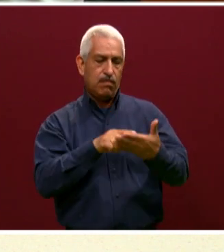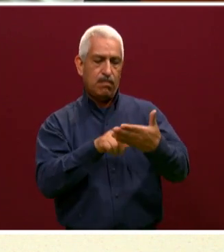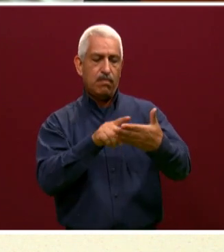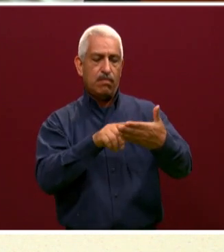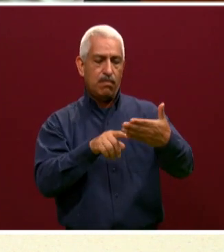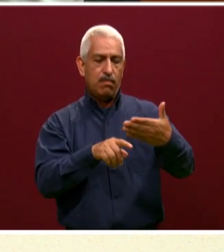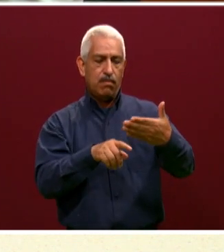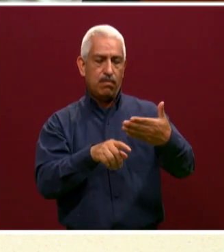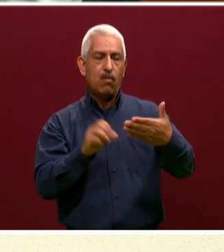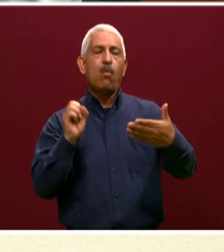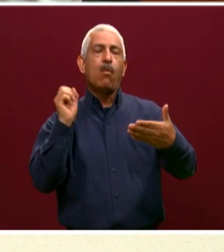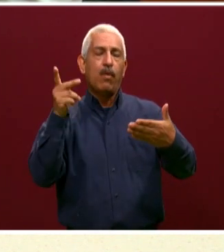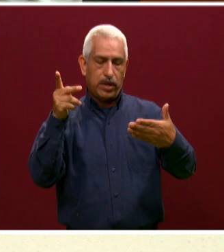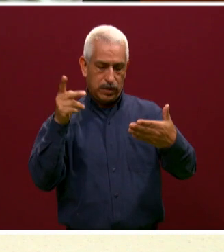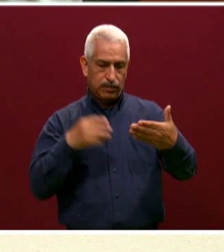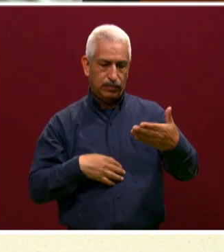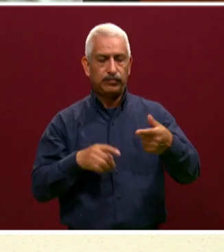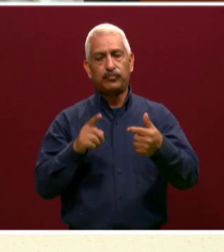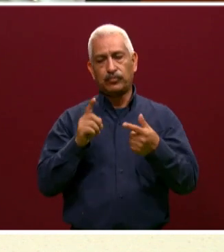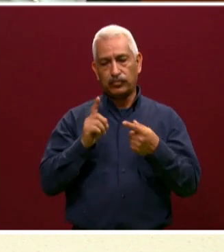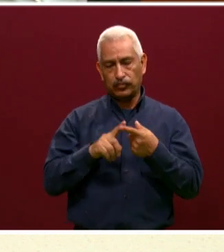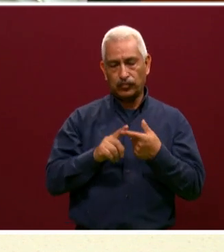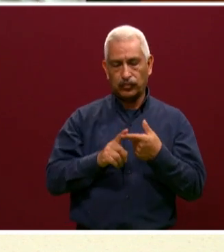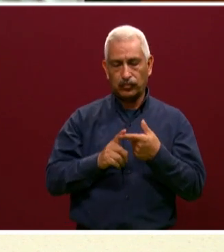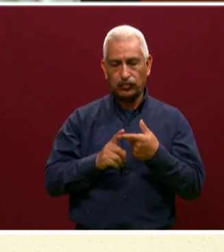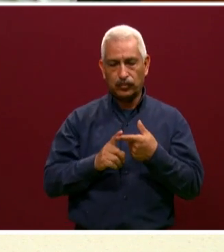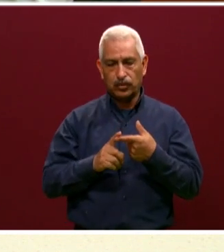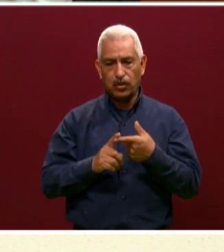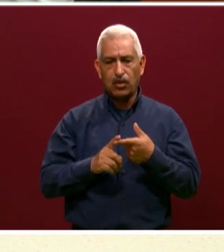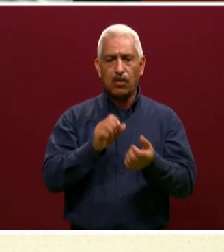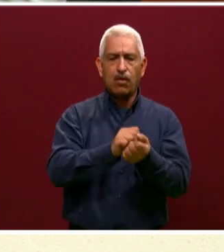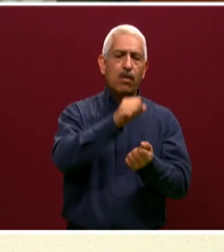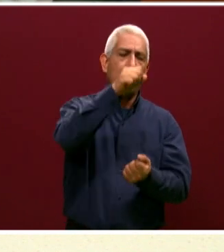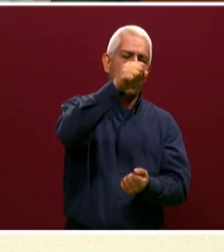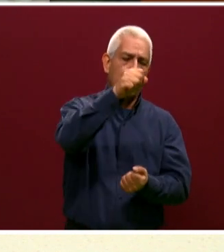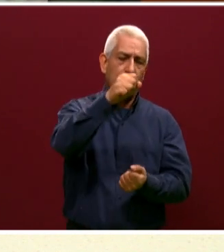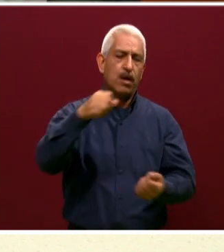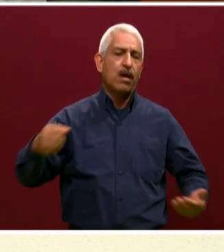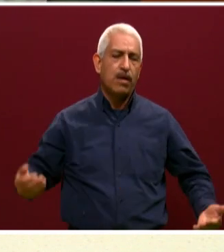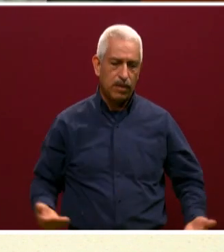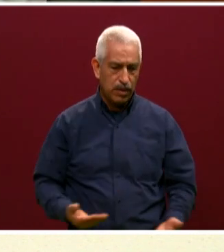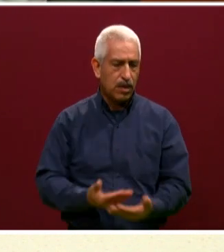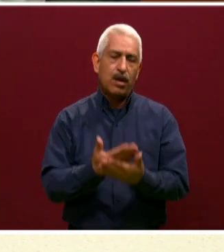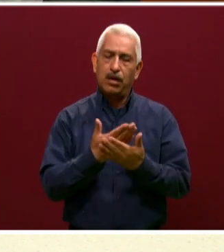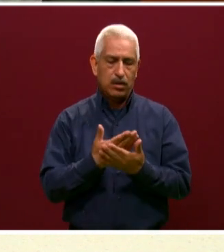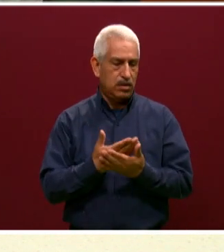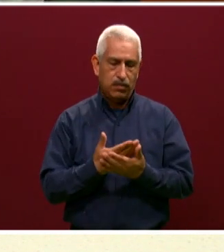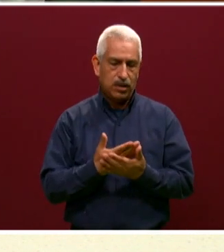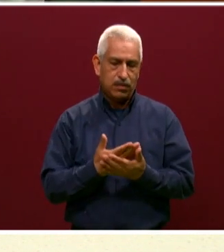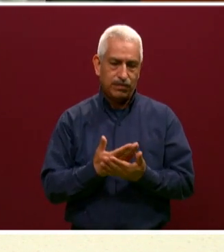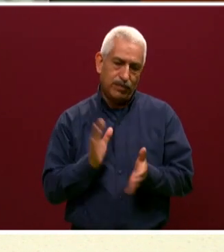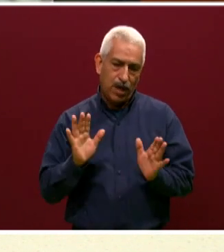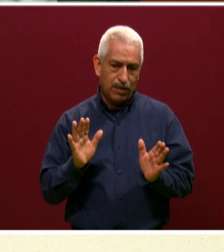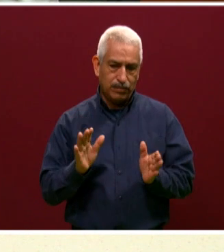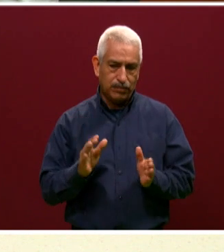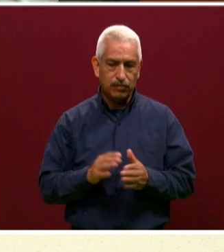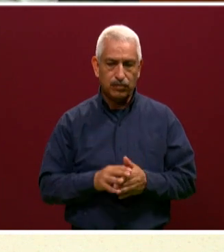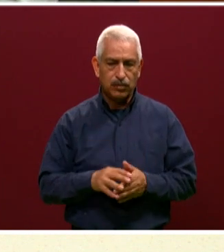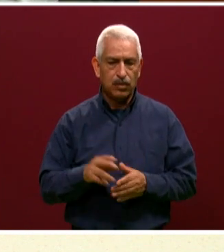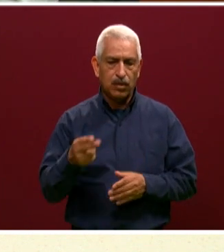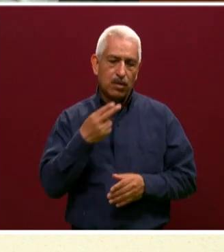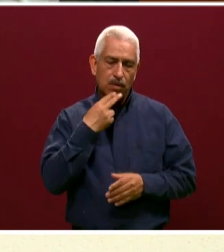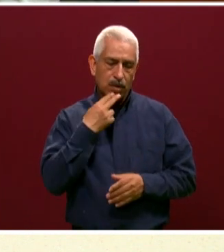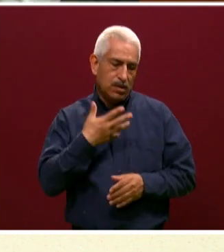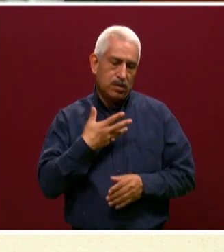Se les va a también pedir un acta de nacimiento. Aquí no estamos pidiendo que se actualice. actualice. La que tienen en ese momento, esa es la que van a utilizar. Bien,